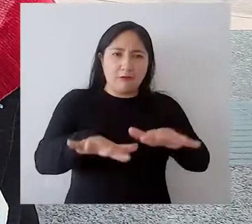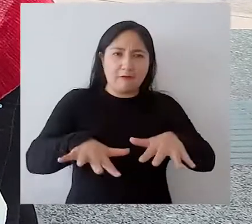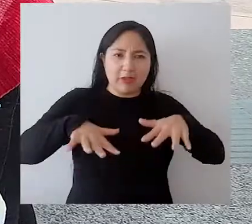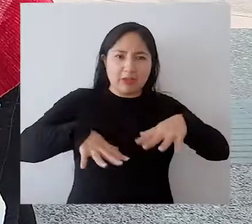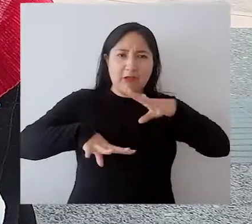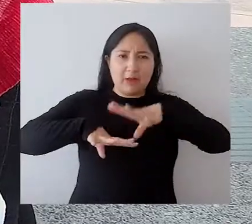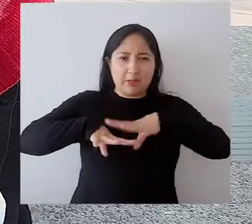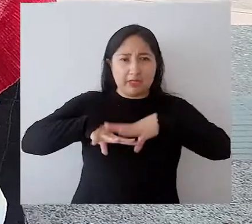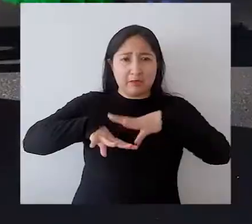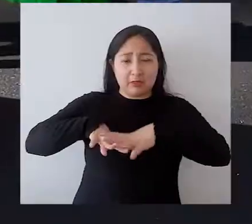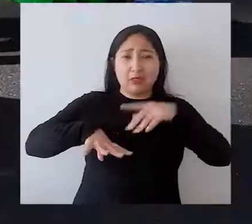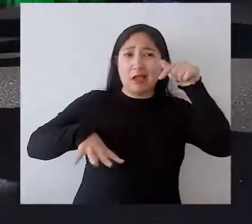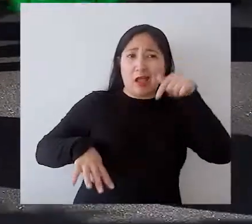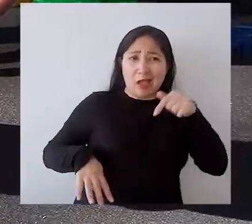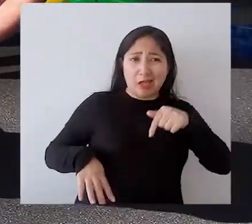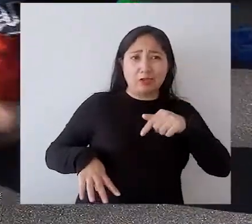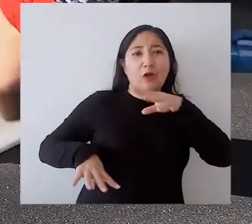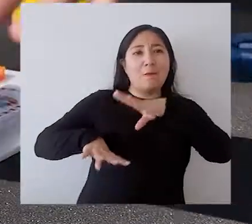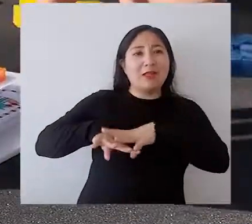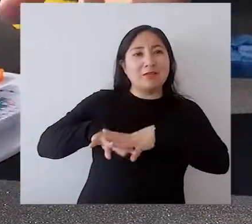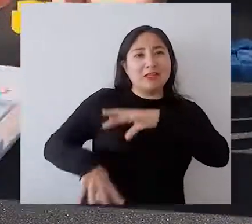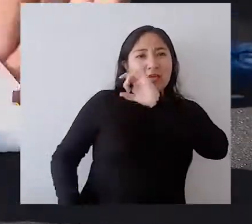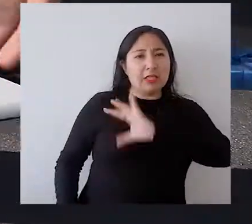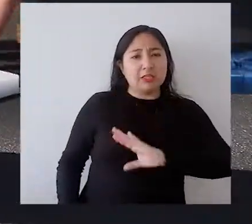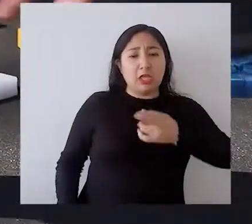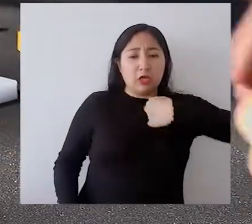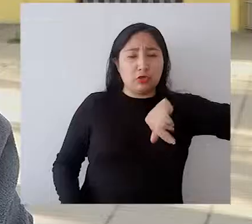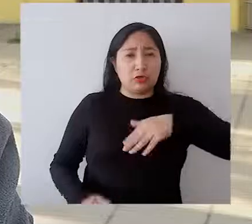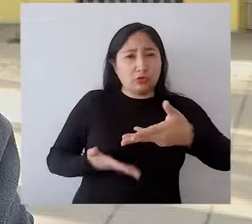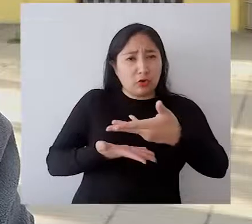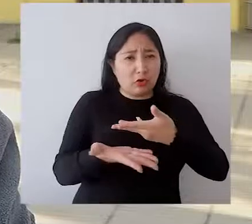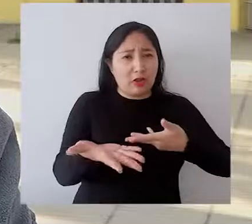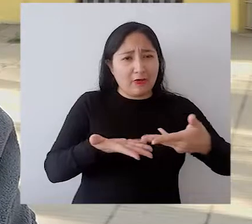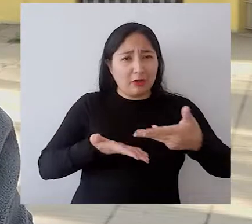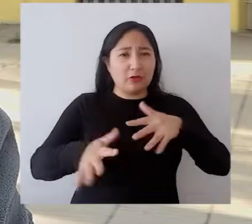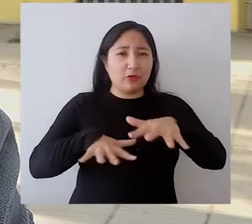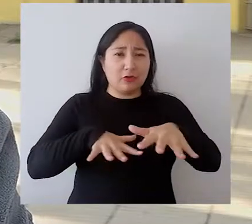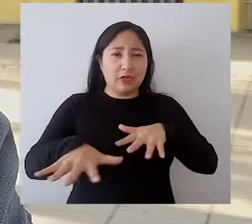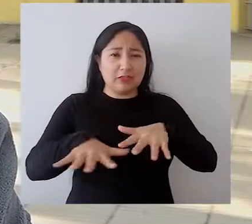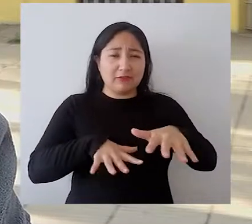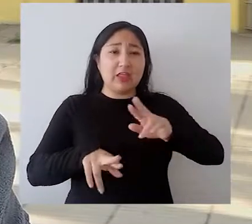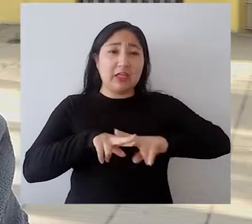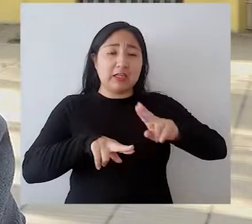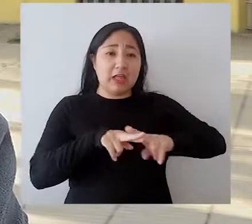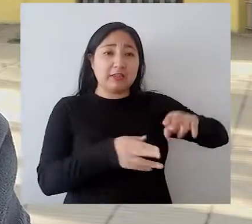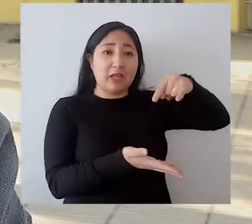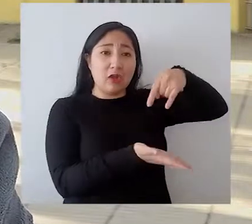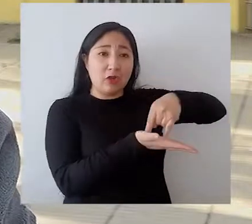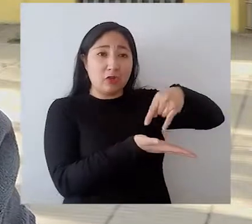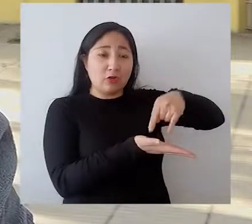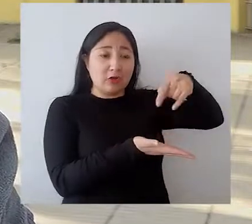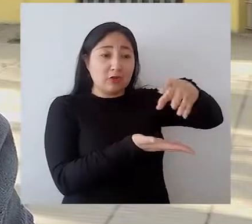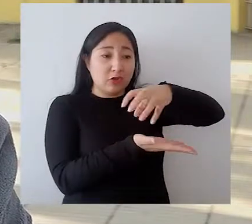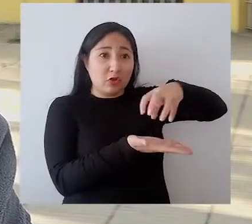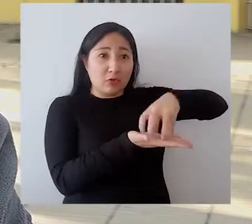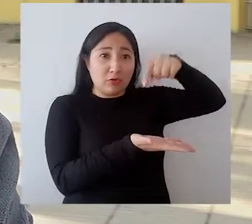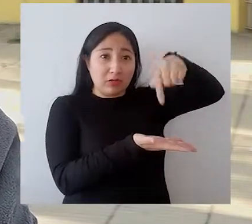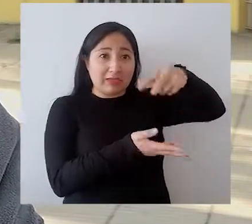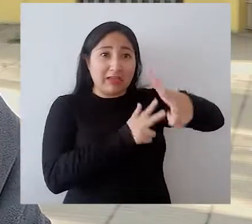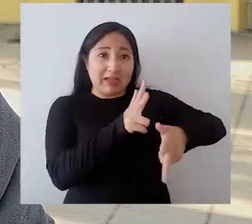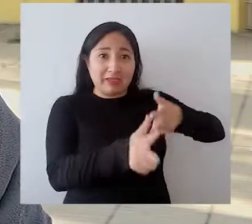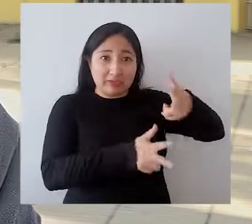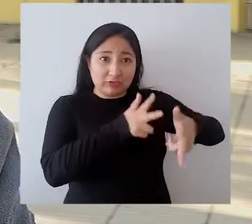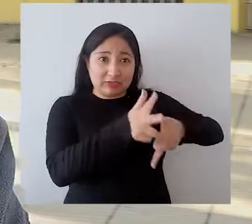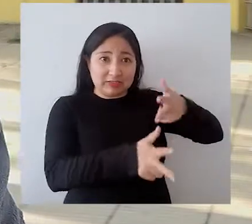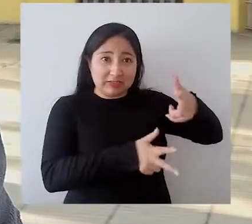El Festival de la Matemática es una instancia de la Sociedad de Matemáticas de Chile. Estamos colaborando con la actividad que desarrolla el Congreso Futuro en la Comuna de Quinta Normal.